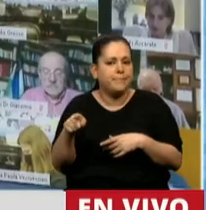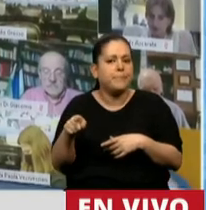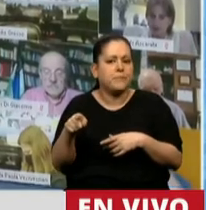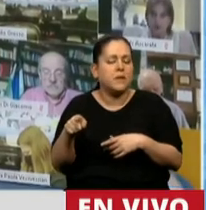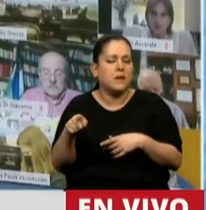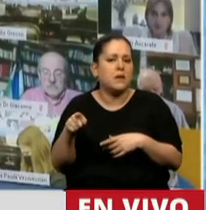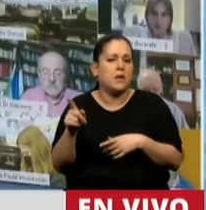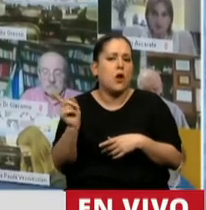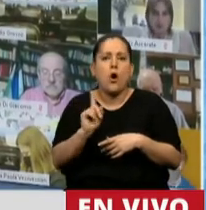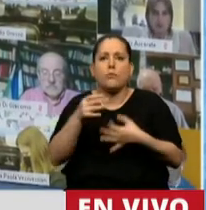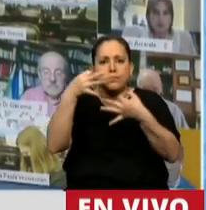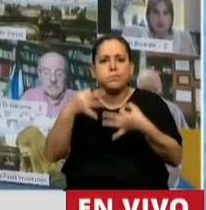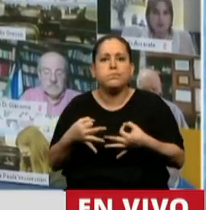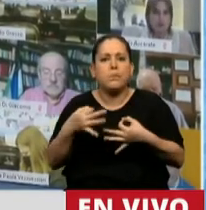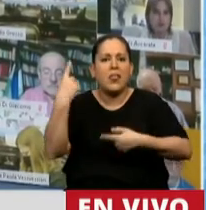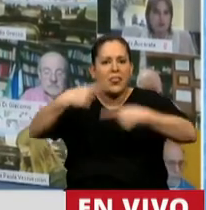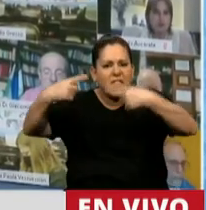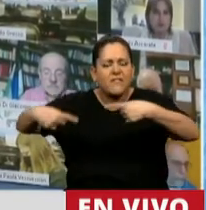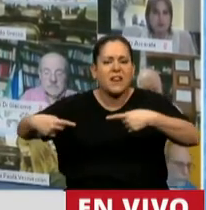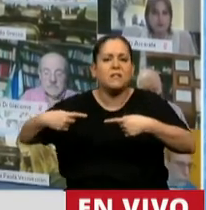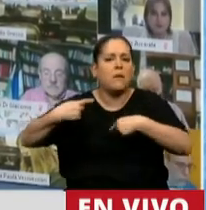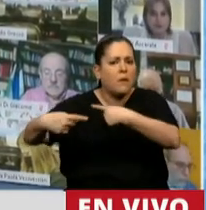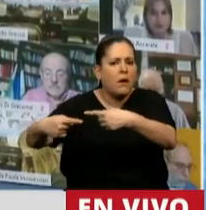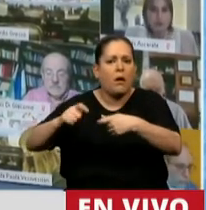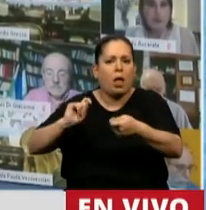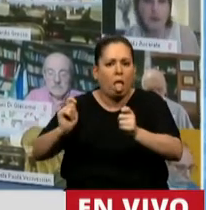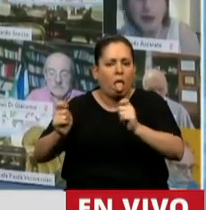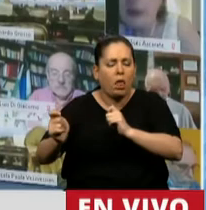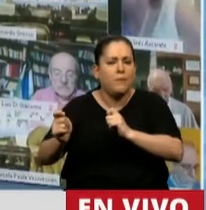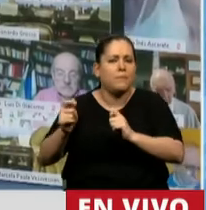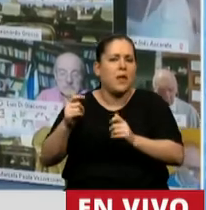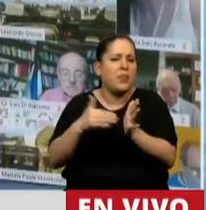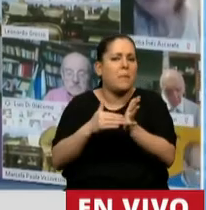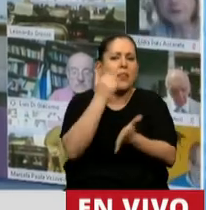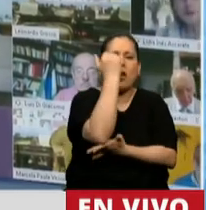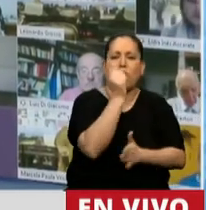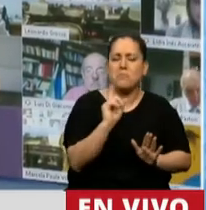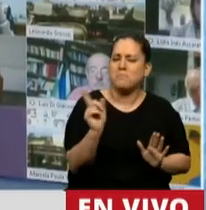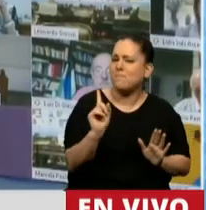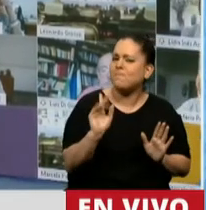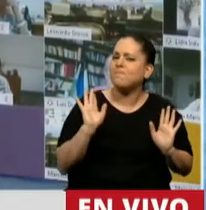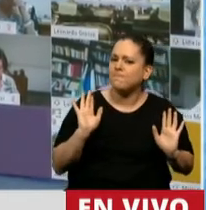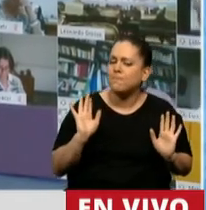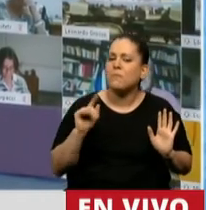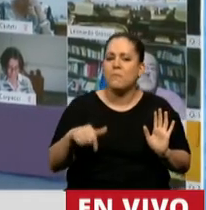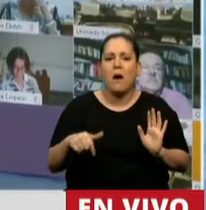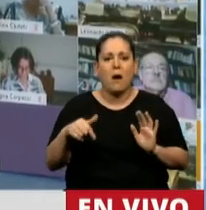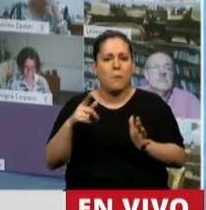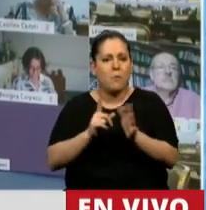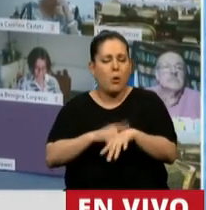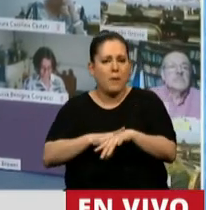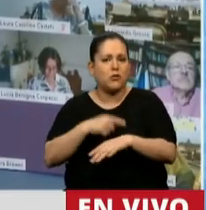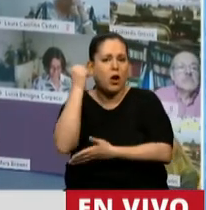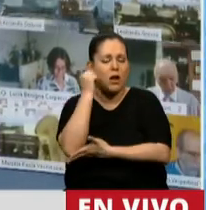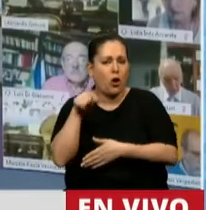constituya en una variable permanente de ajuste de la economía en momentos en que el ciclo económico